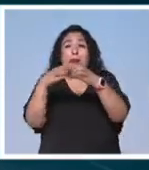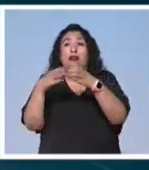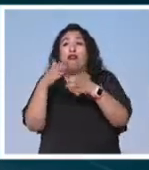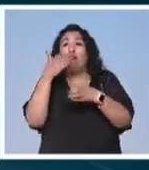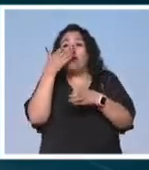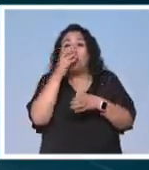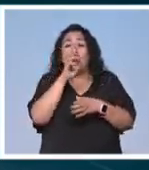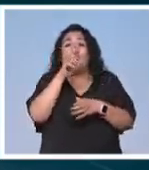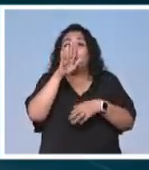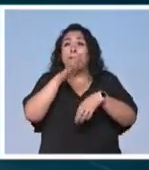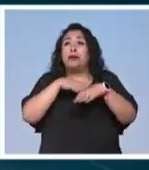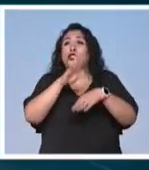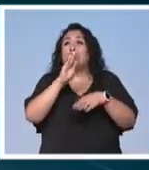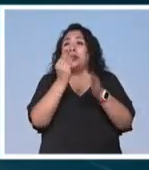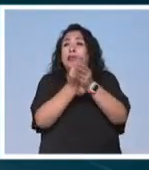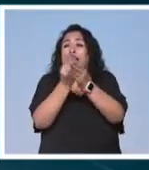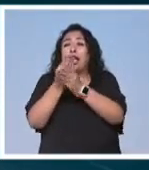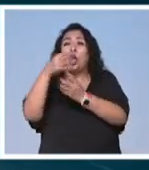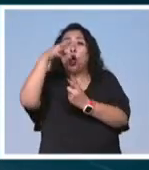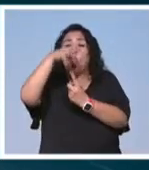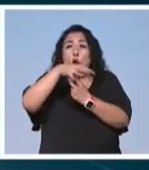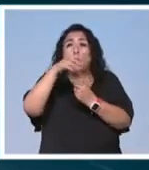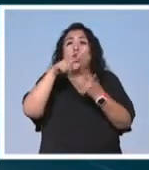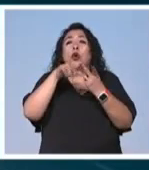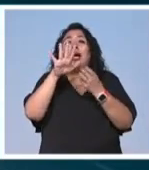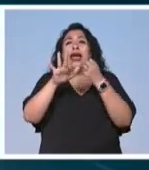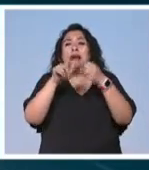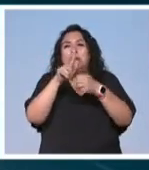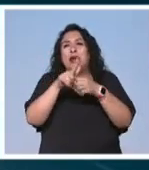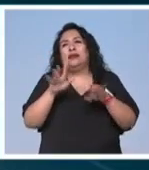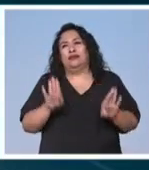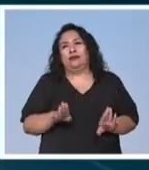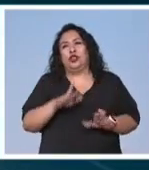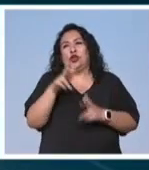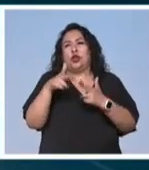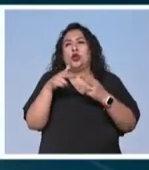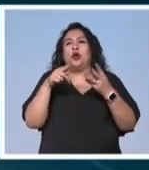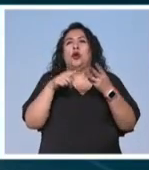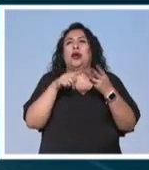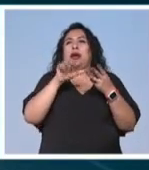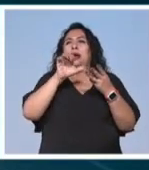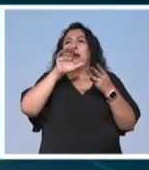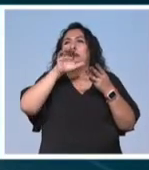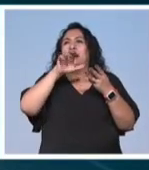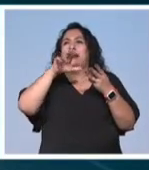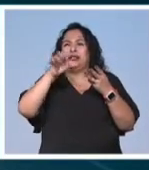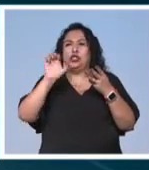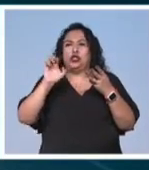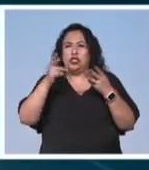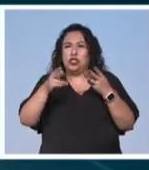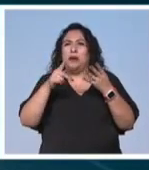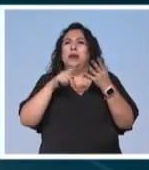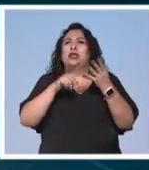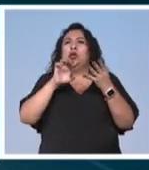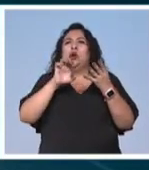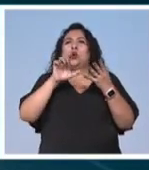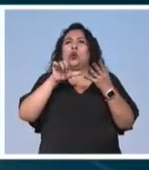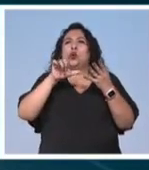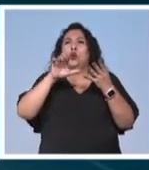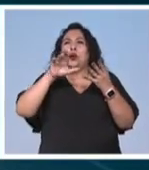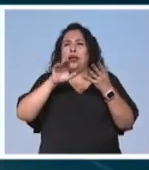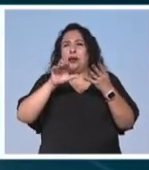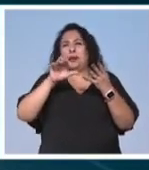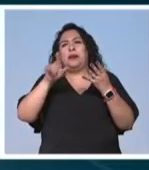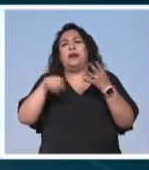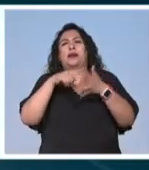orquídeas Más de 90 tipos de hongos y animales característicos de la región como el abaniquillo adornado de Chiapas la culebra cavadora o